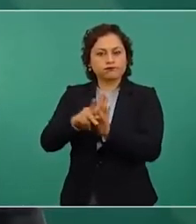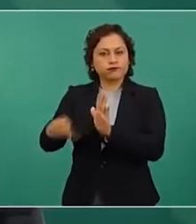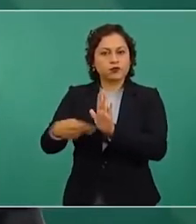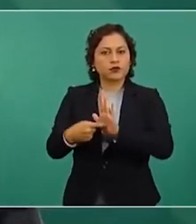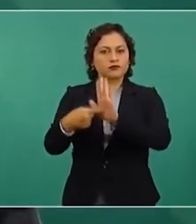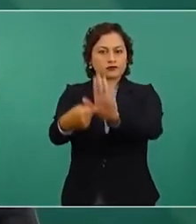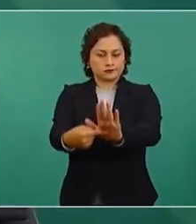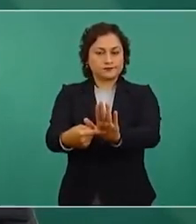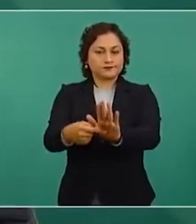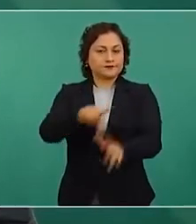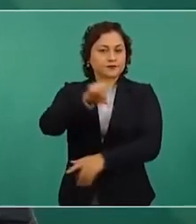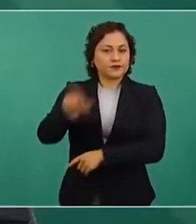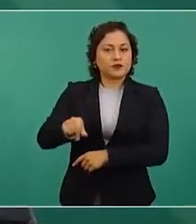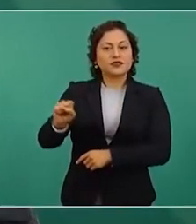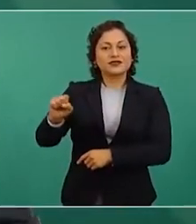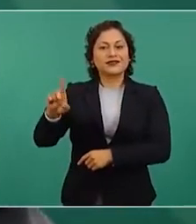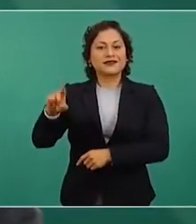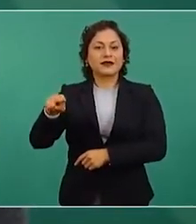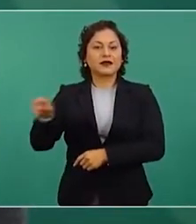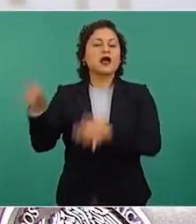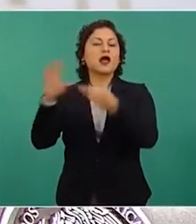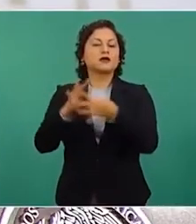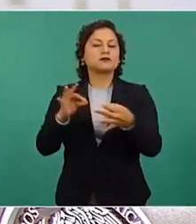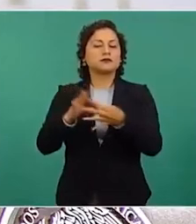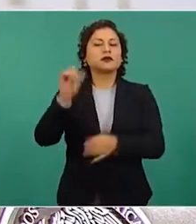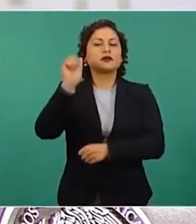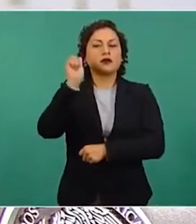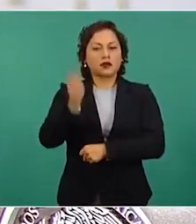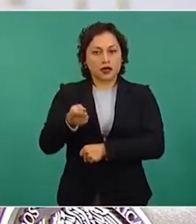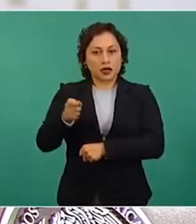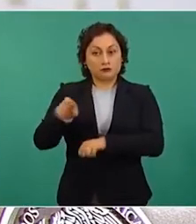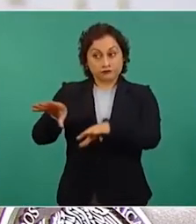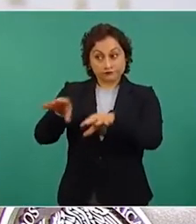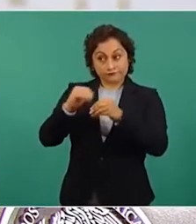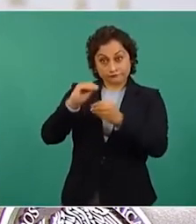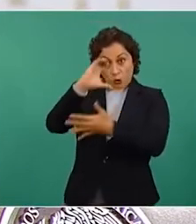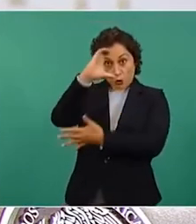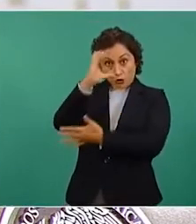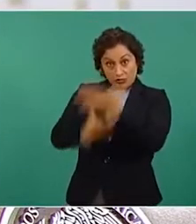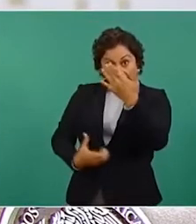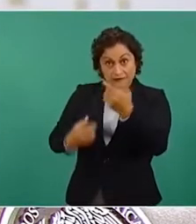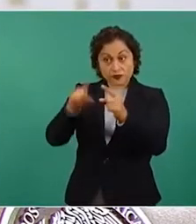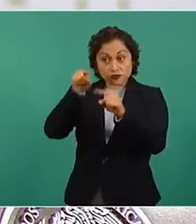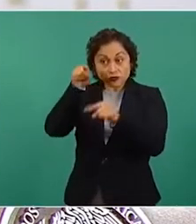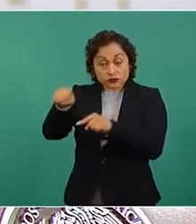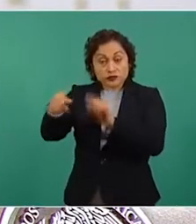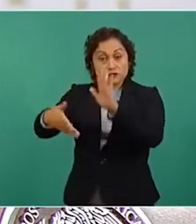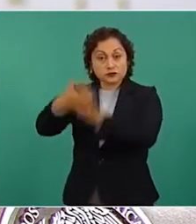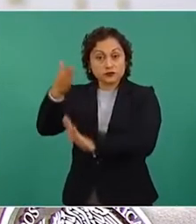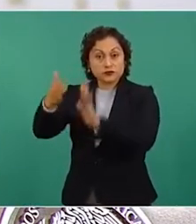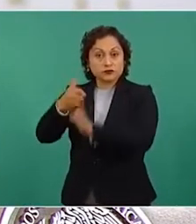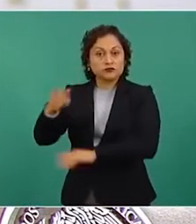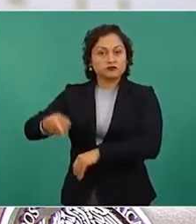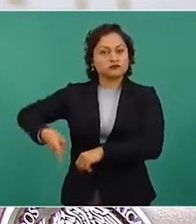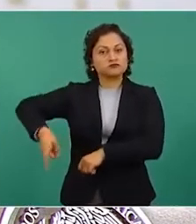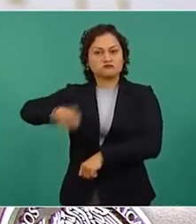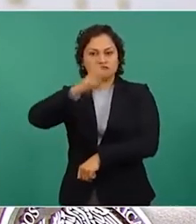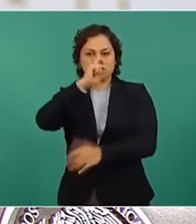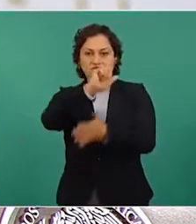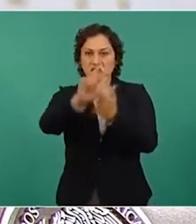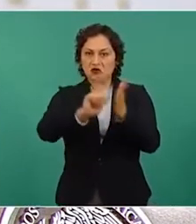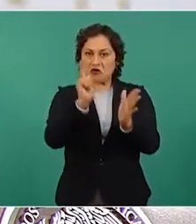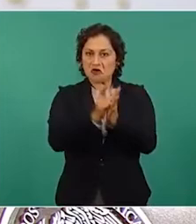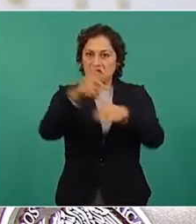aclaró que las adquisiciones de bienes y contratación de servicios se llevan a cabo con estricto apego a las leyes,